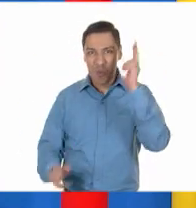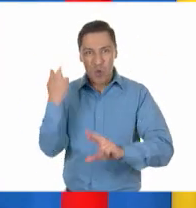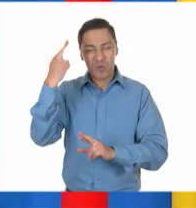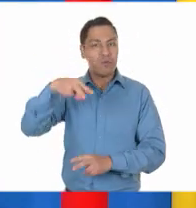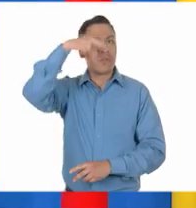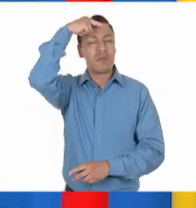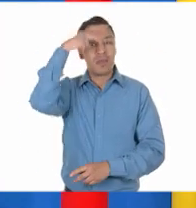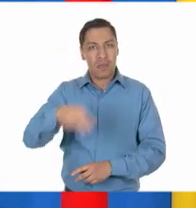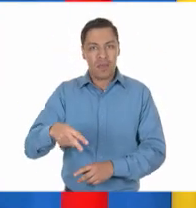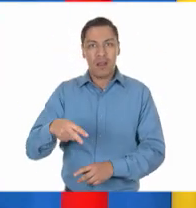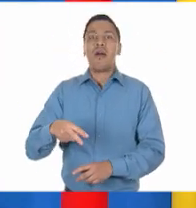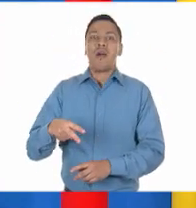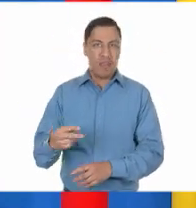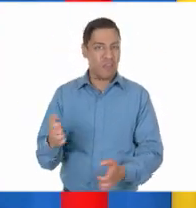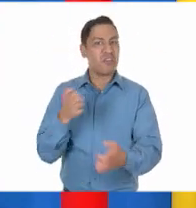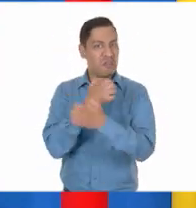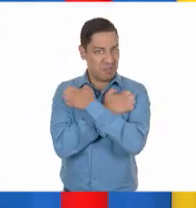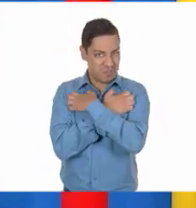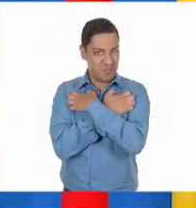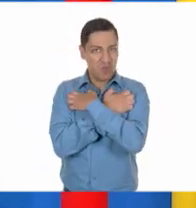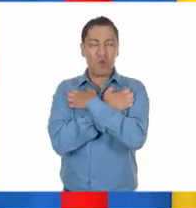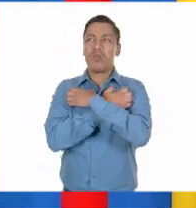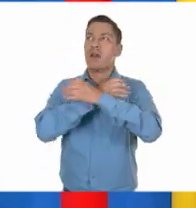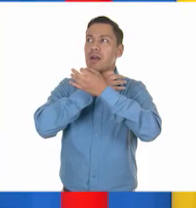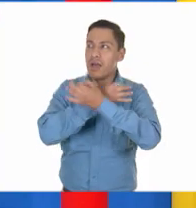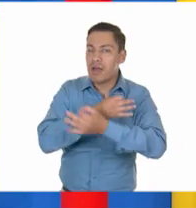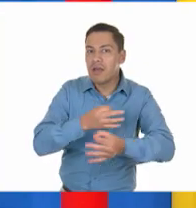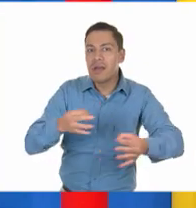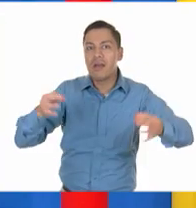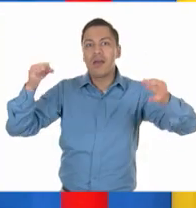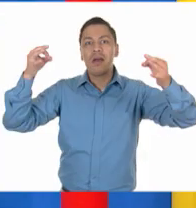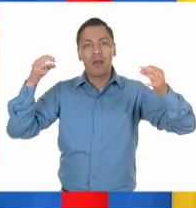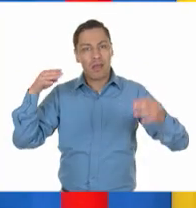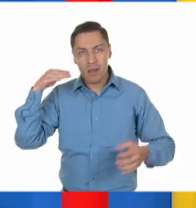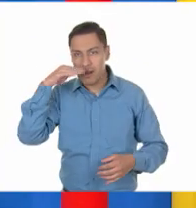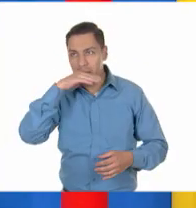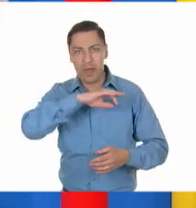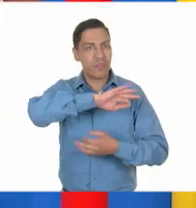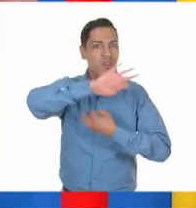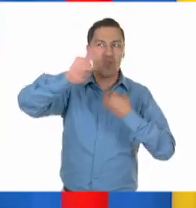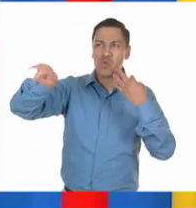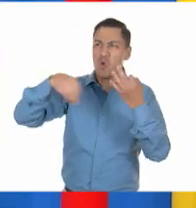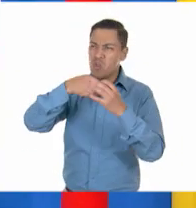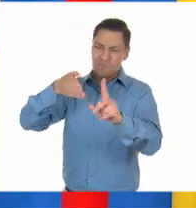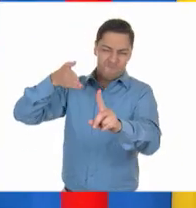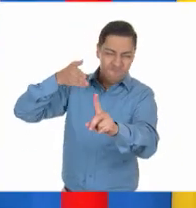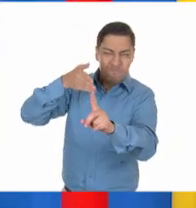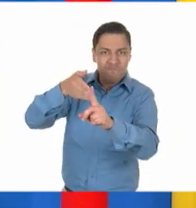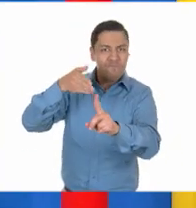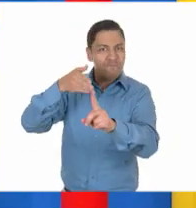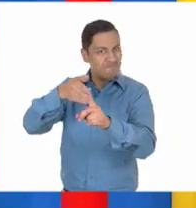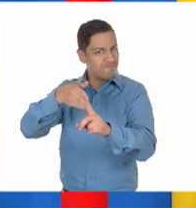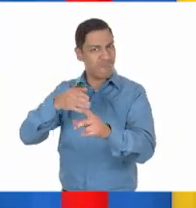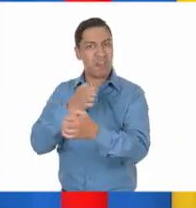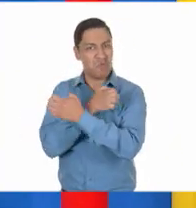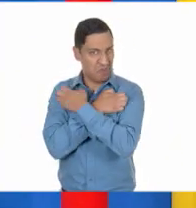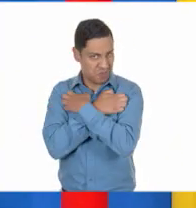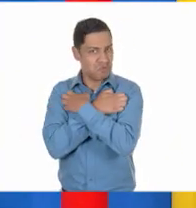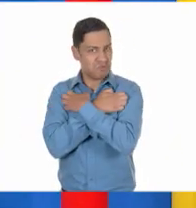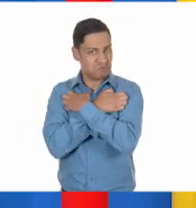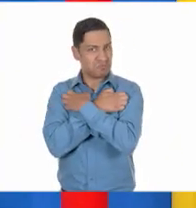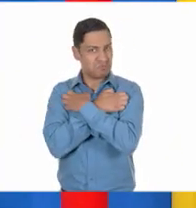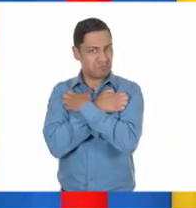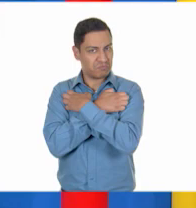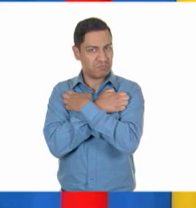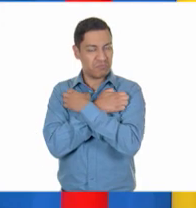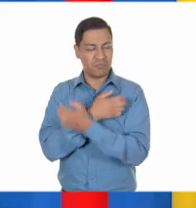volvió a cobrar importancia y sería uno de los objetivos centrales del movimiento. Menos mal,